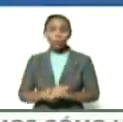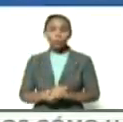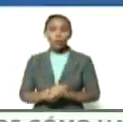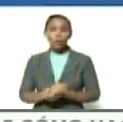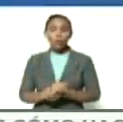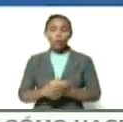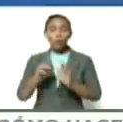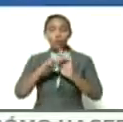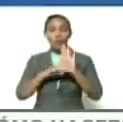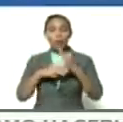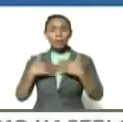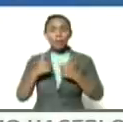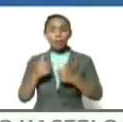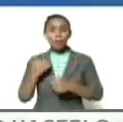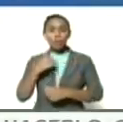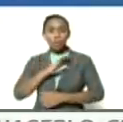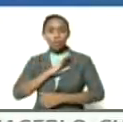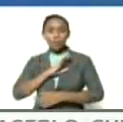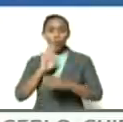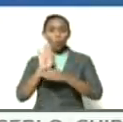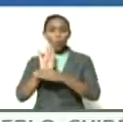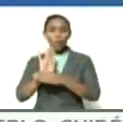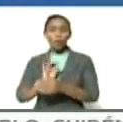bioseguridad tenemos que cuidarnos